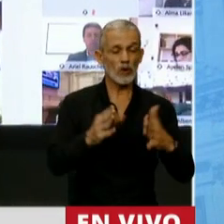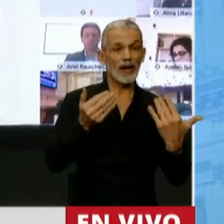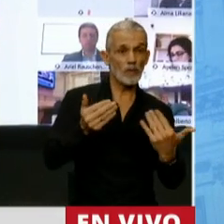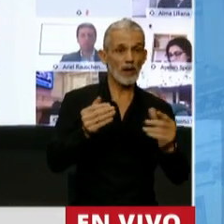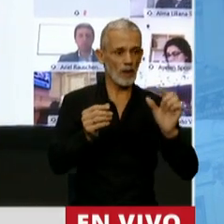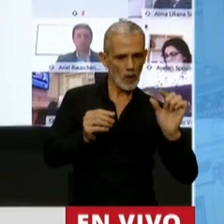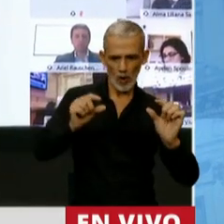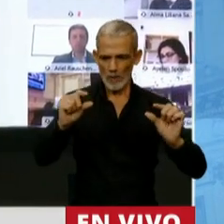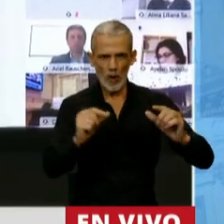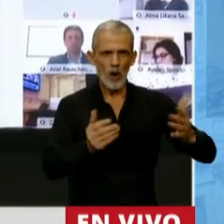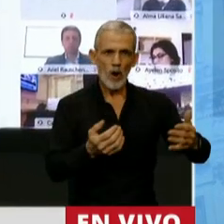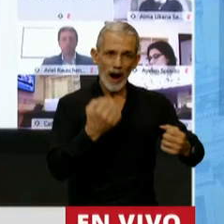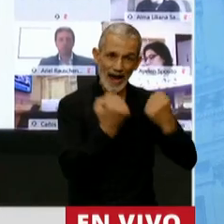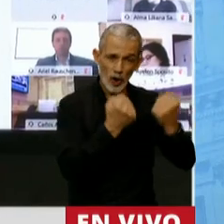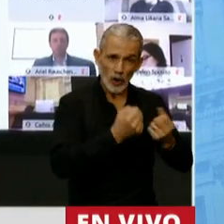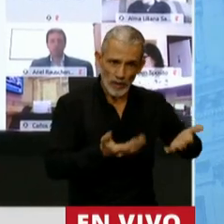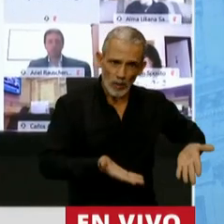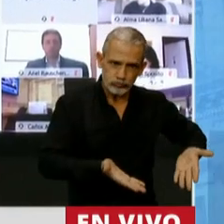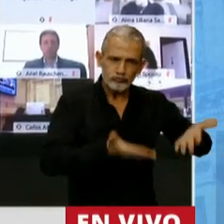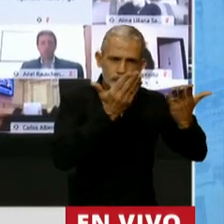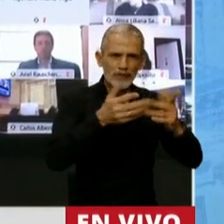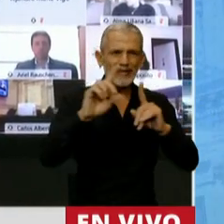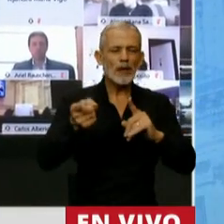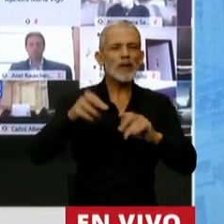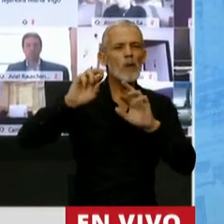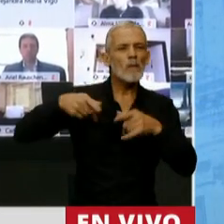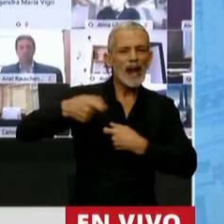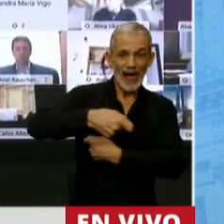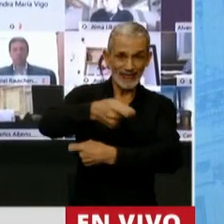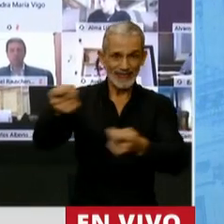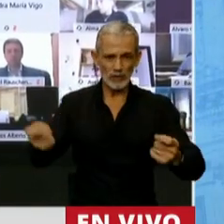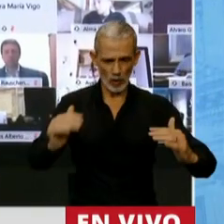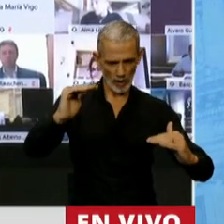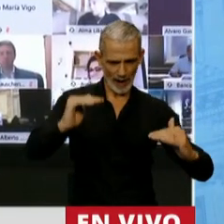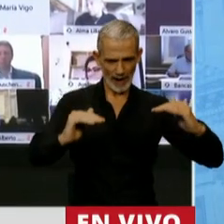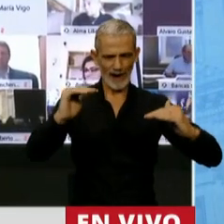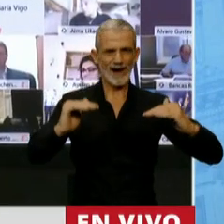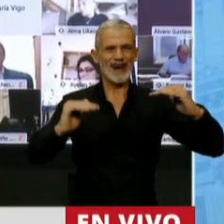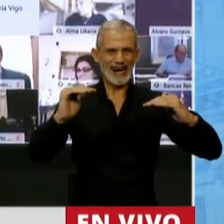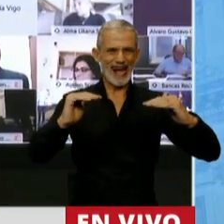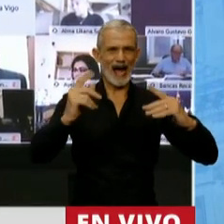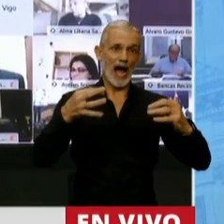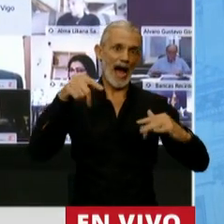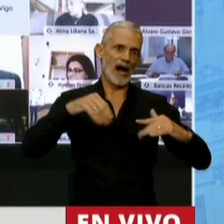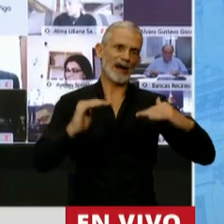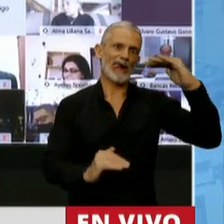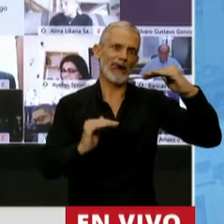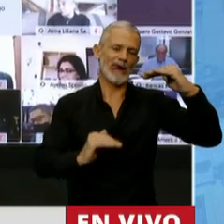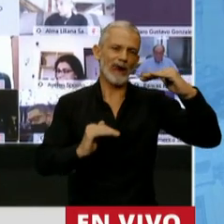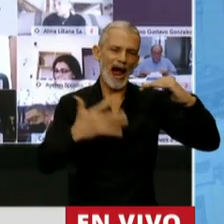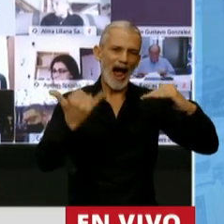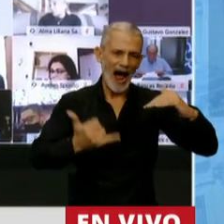el crecimiento económico con las políticas de distribución para acortar las enormes brechas que